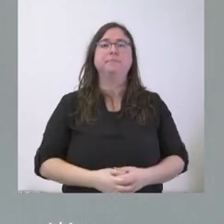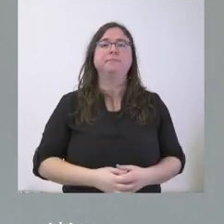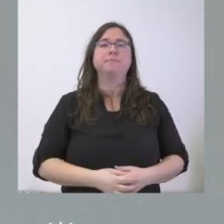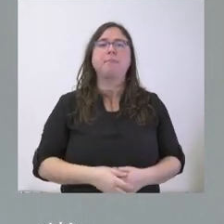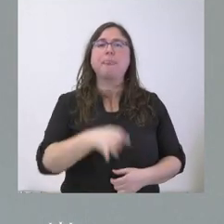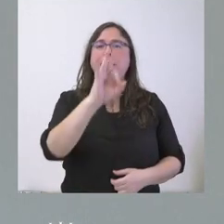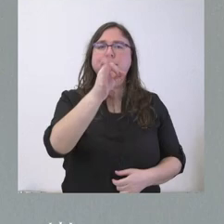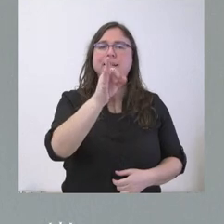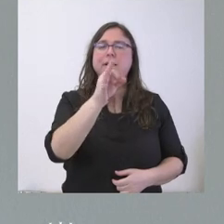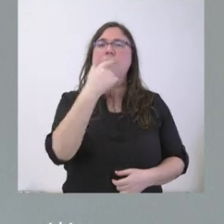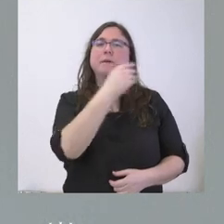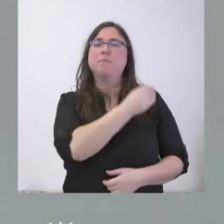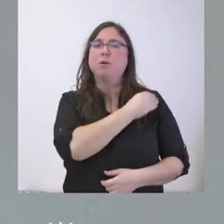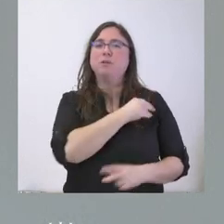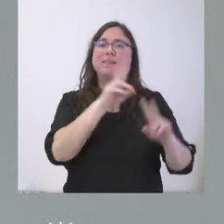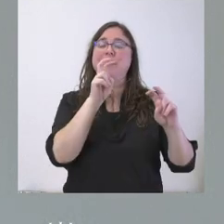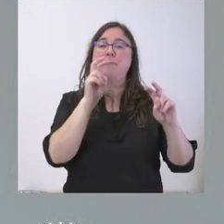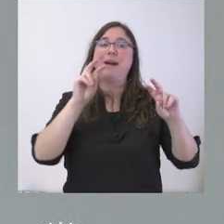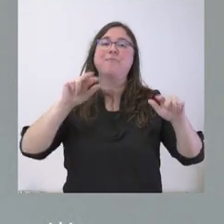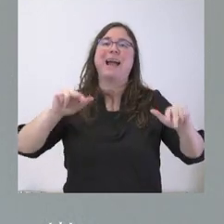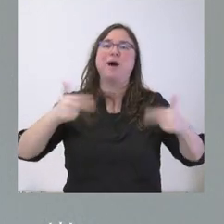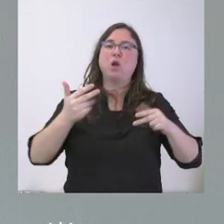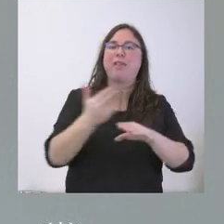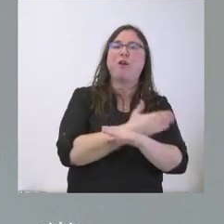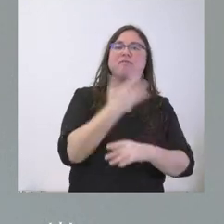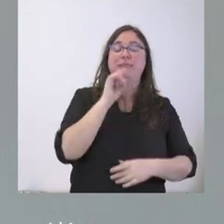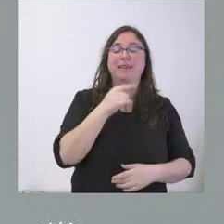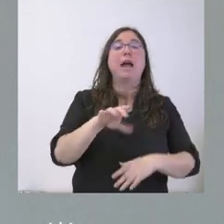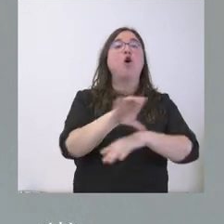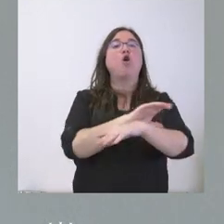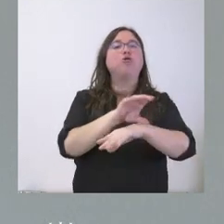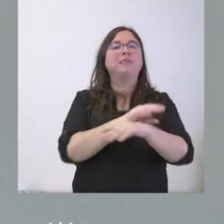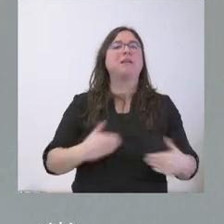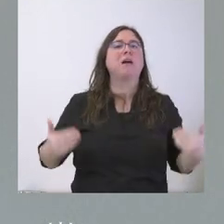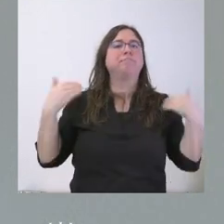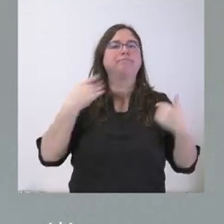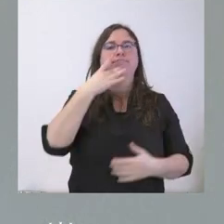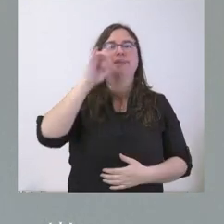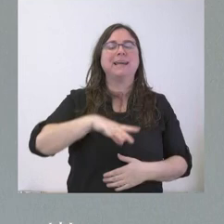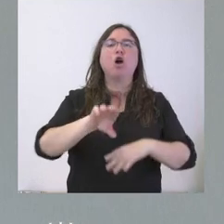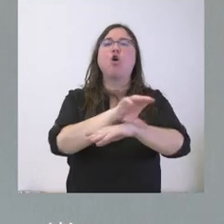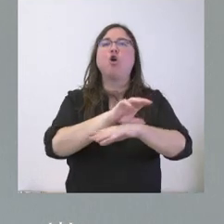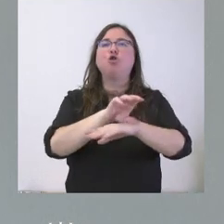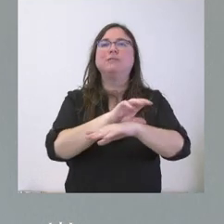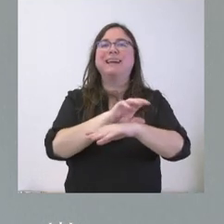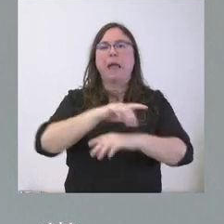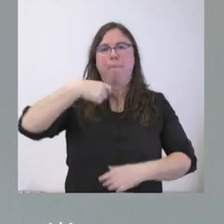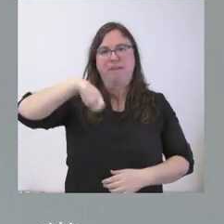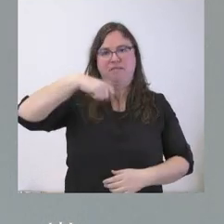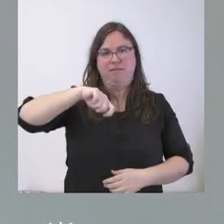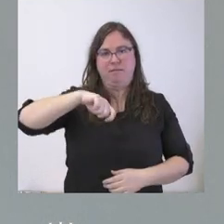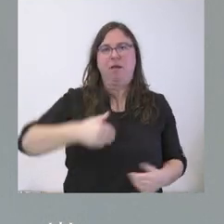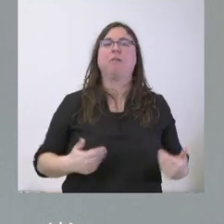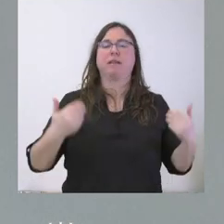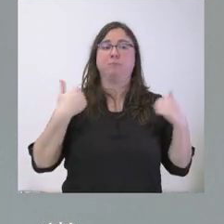Efectivamente, me pregunta por la autorización previa. La autorización previa, la consejería competente es la consejería de la presidencia. Es la